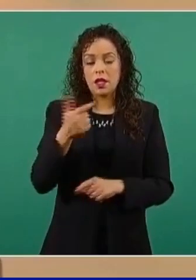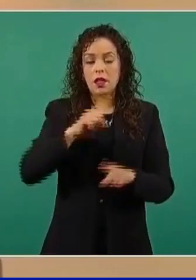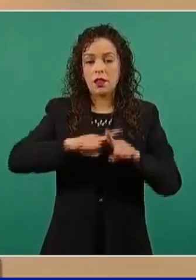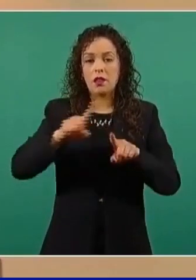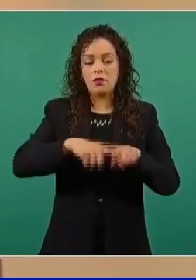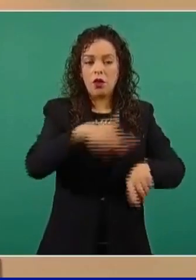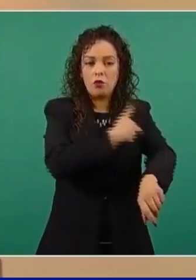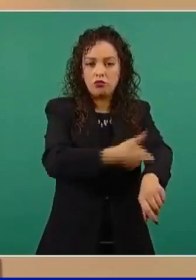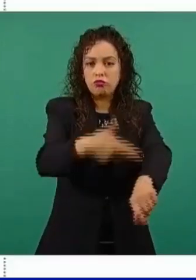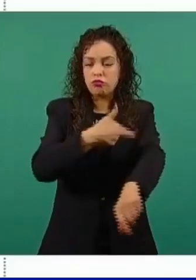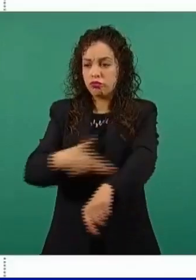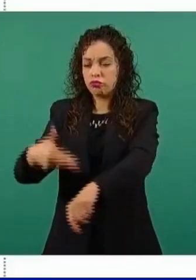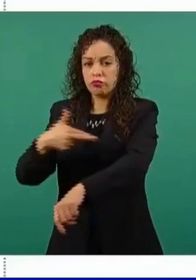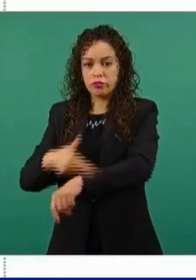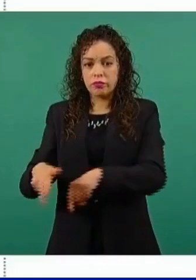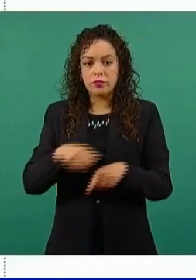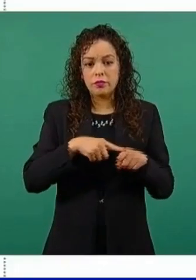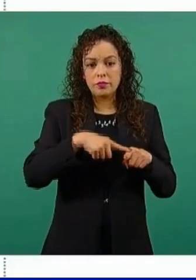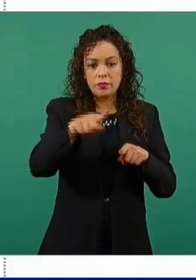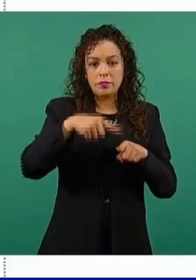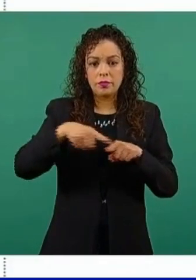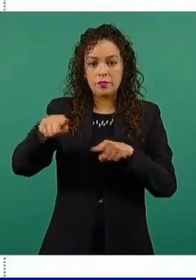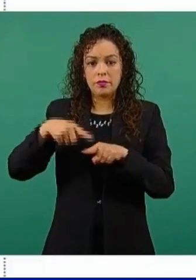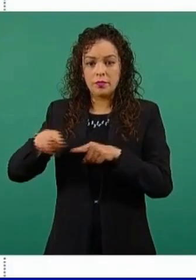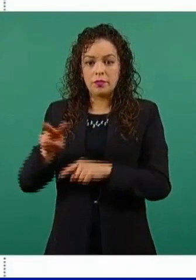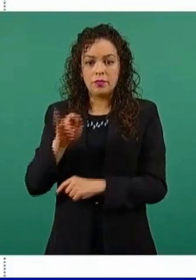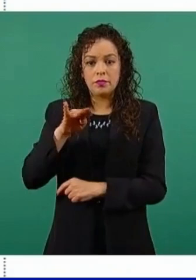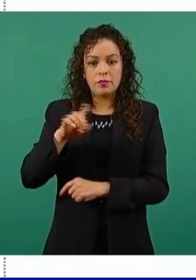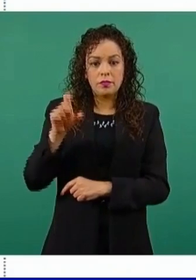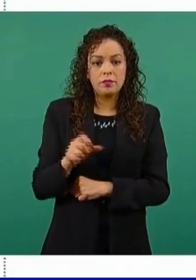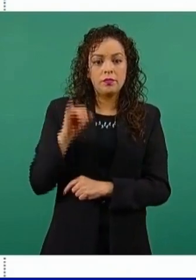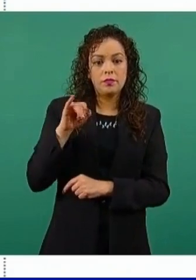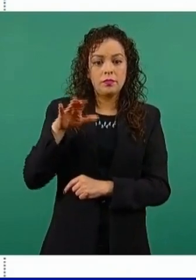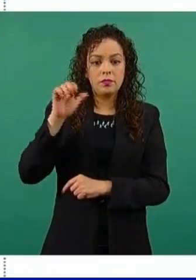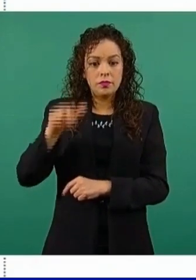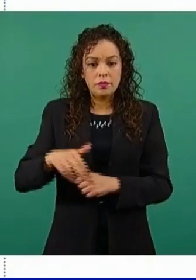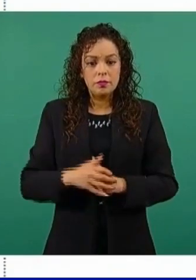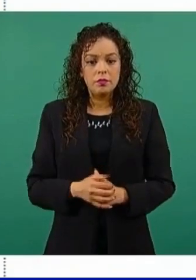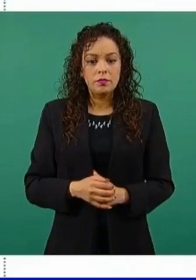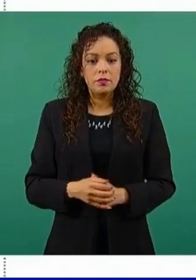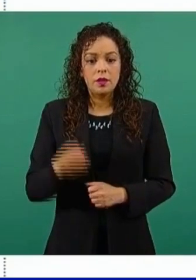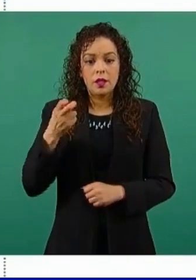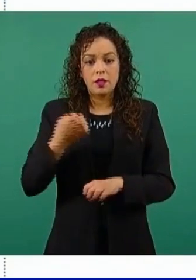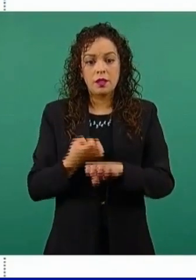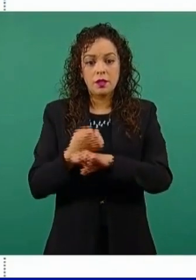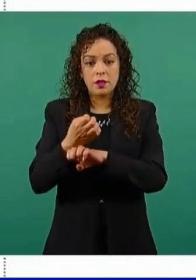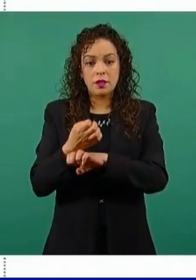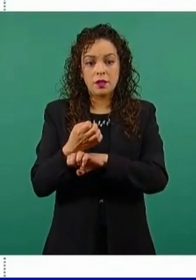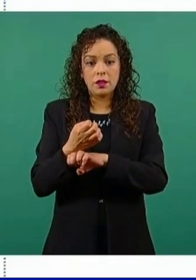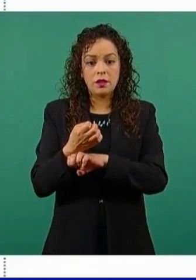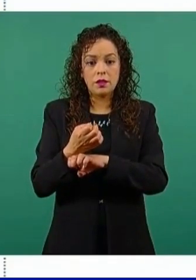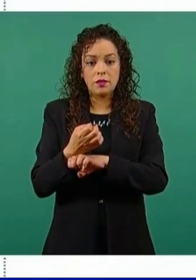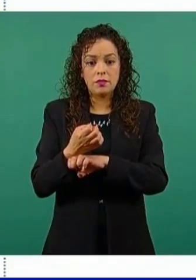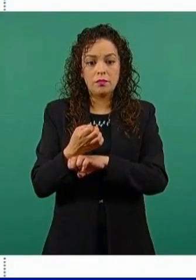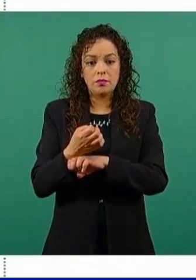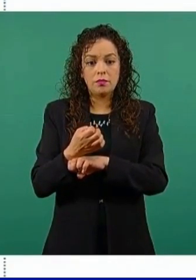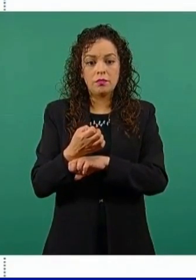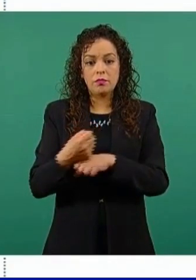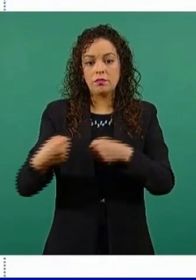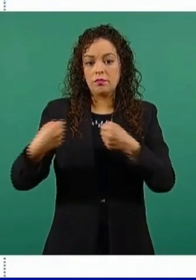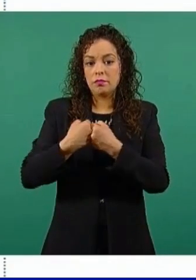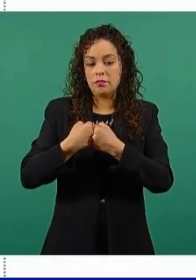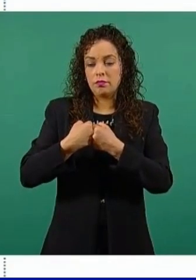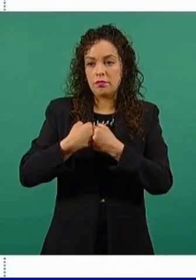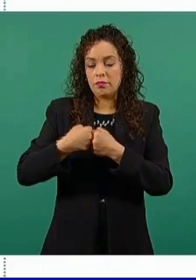acudieron a Virmes y a Incán. Son los estados aledaños aquí a